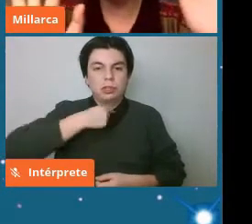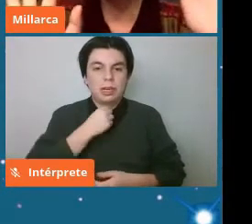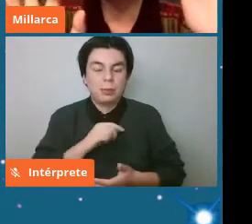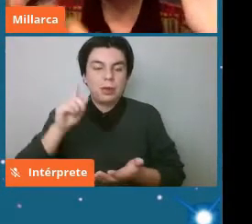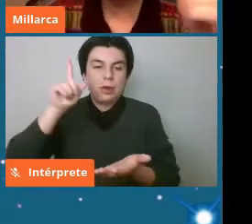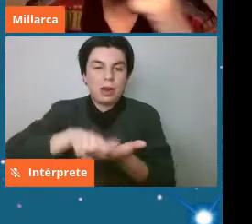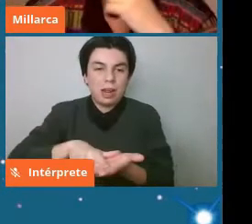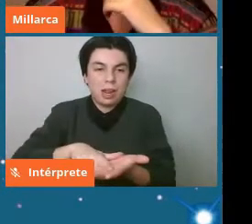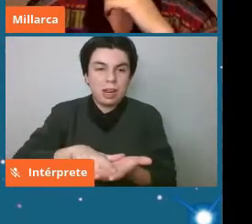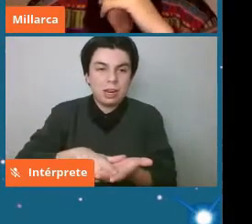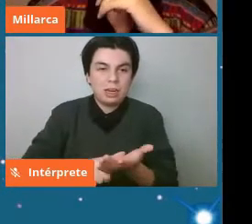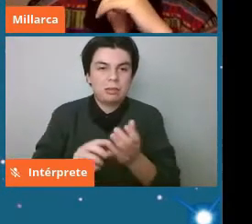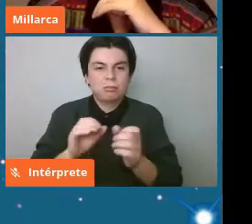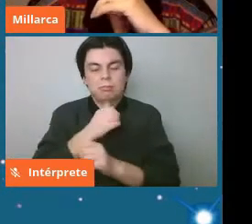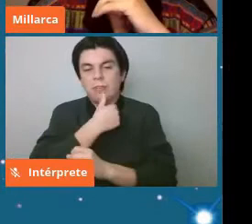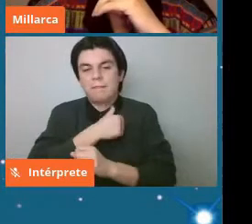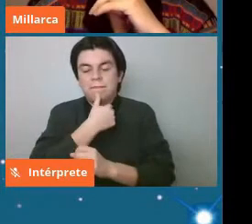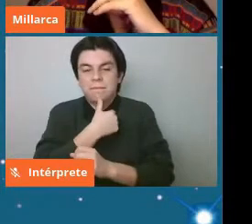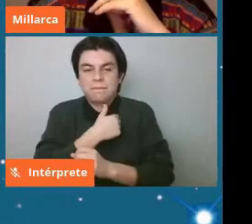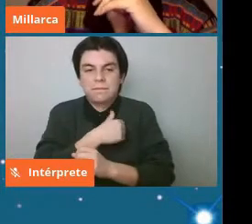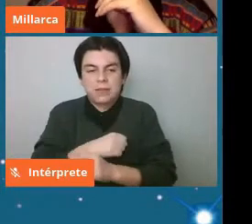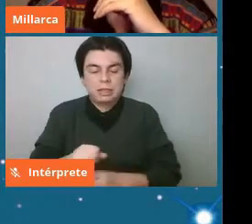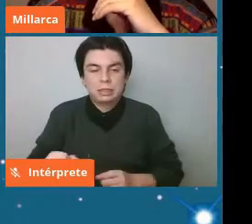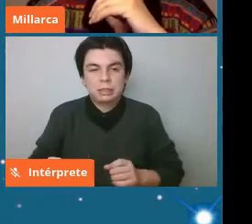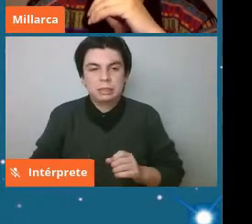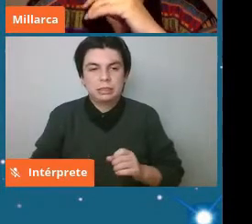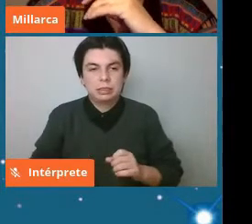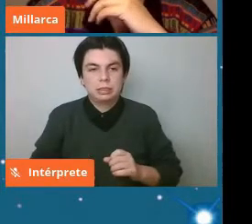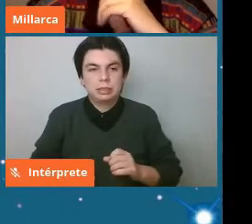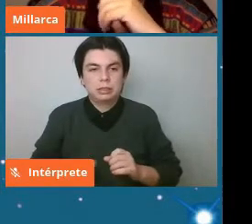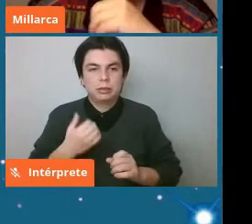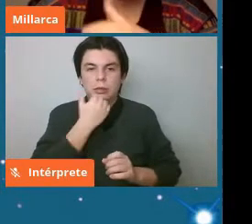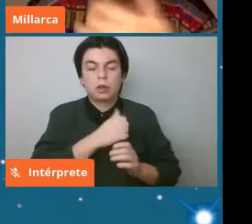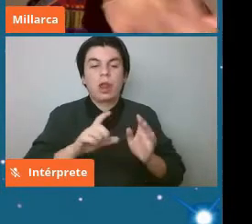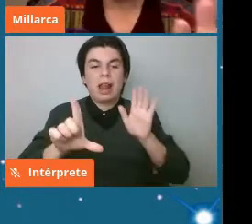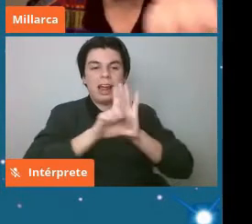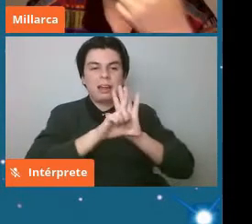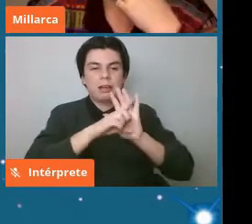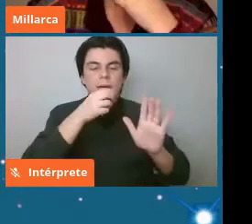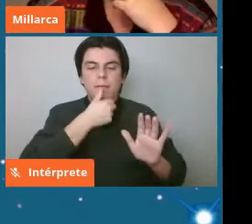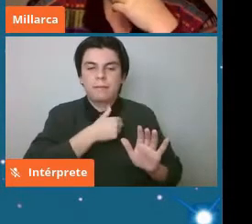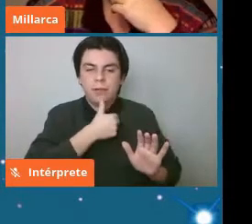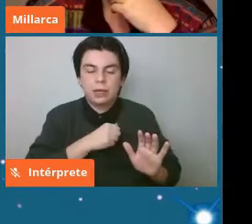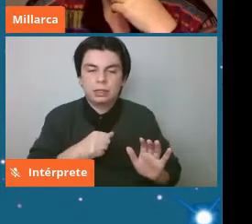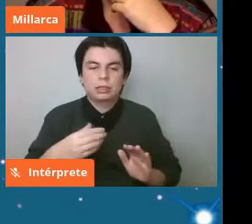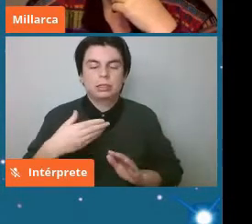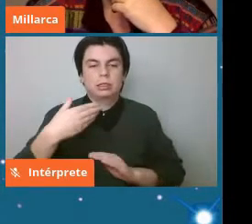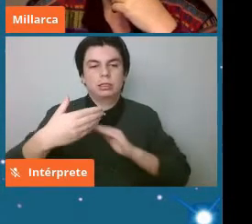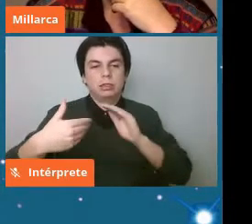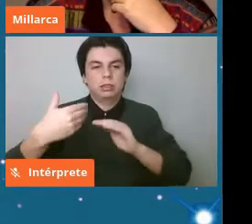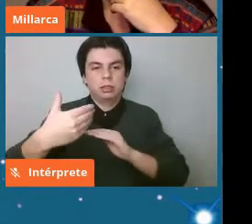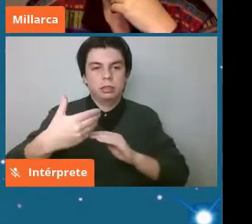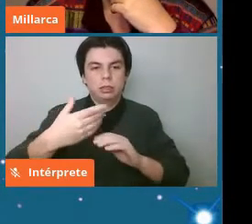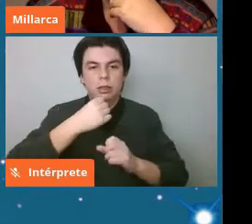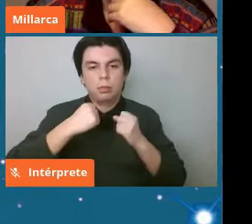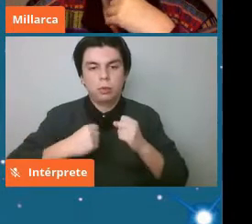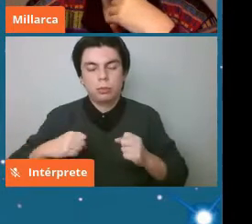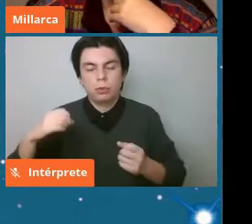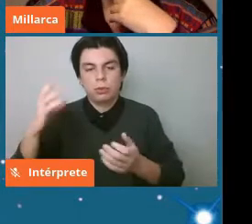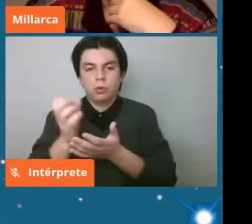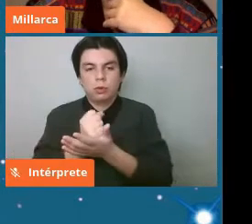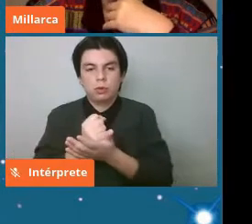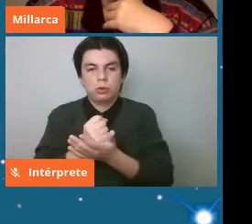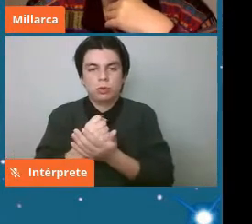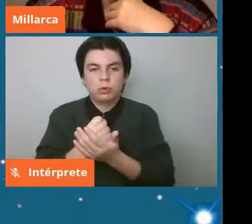que todavía no ocurre y que esperamos que eso no pase tanto tiempo y ya podamos tener una normativa de cómo buscar y cómo